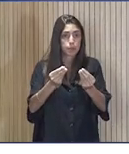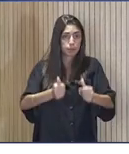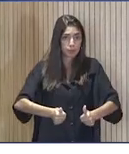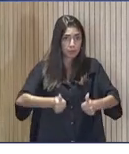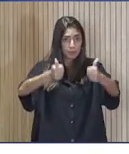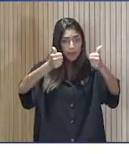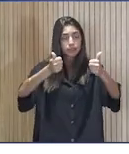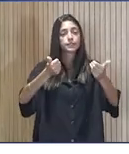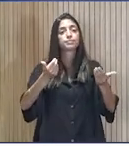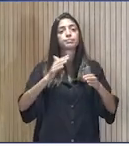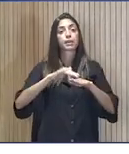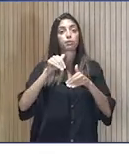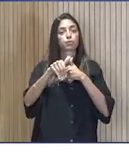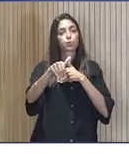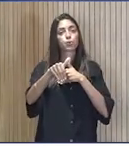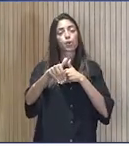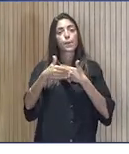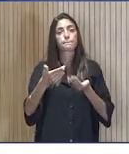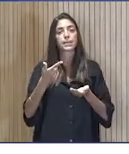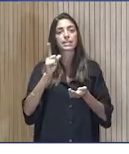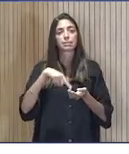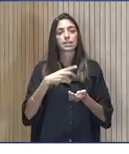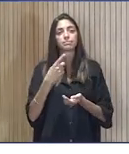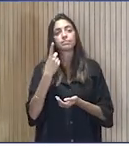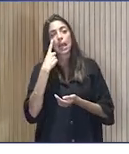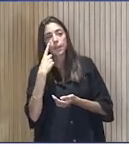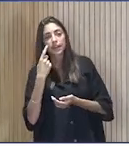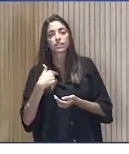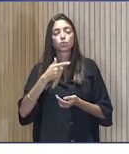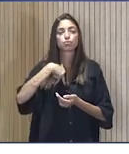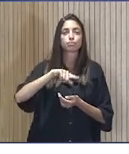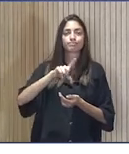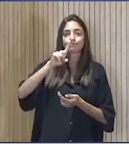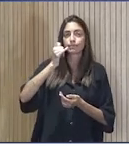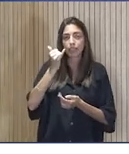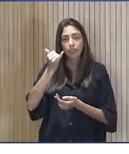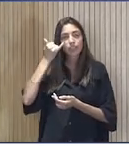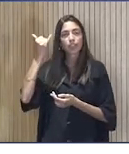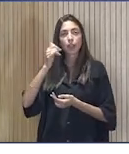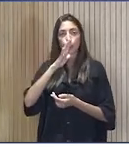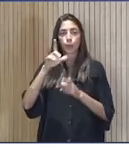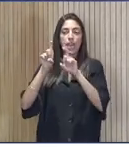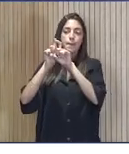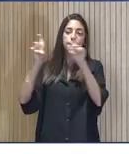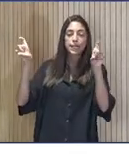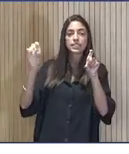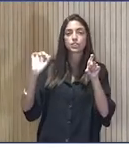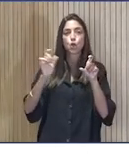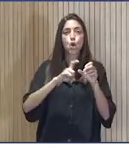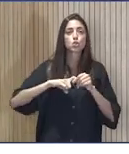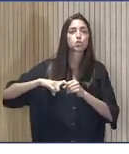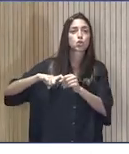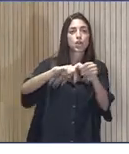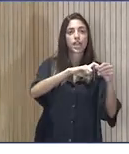demostrar lo que a veces perdemos de vista, que es que las empresas y la solidaridad